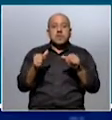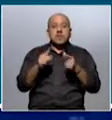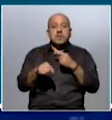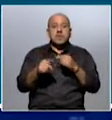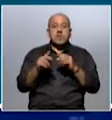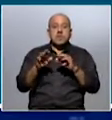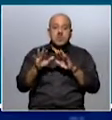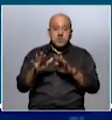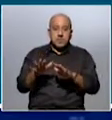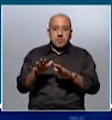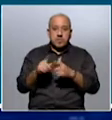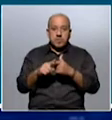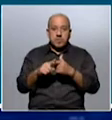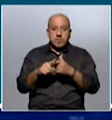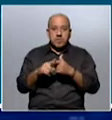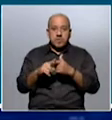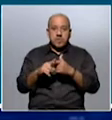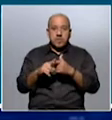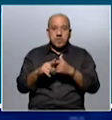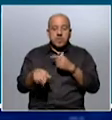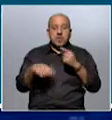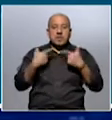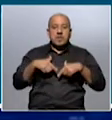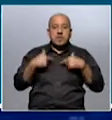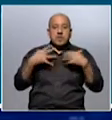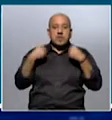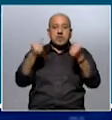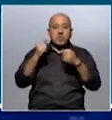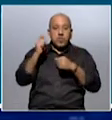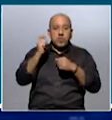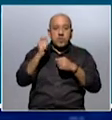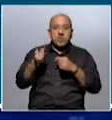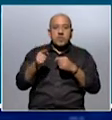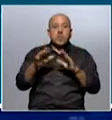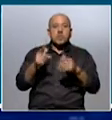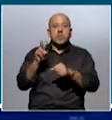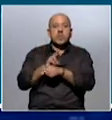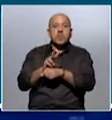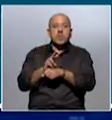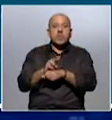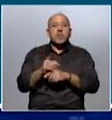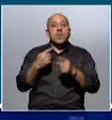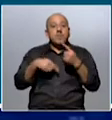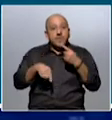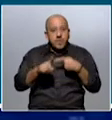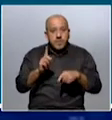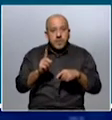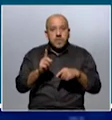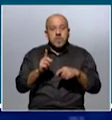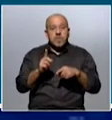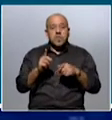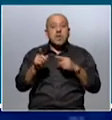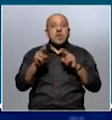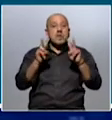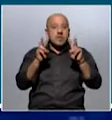resguardos y los protocolos del Ministerio de Salud Pública y con determinados cuidados. Y sin embargo, en los hechos,